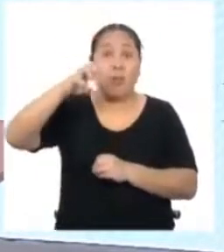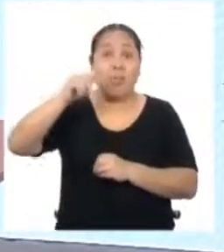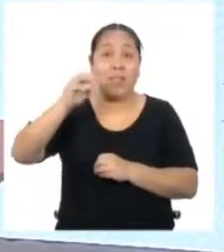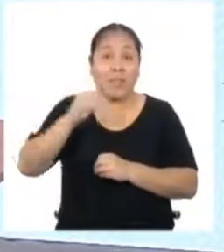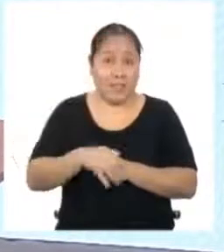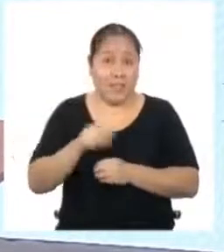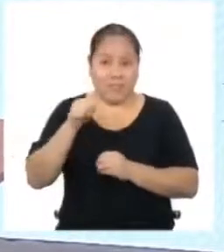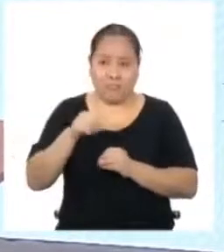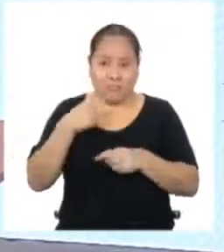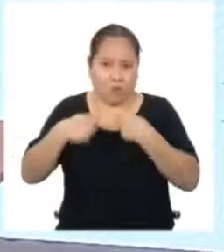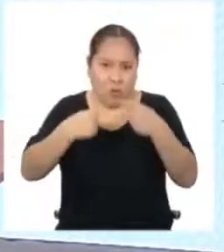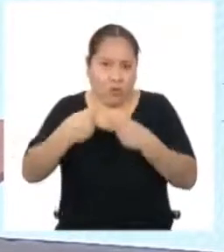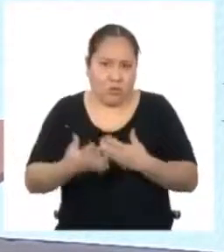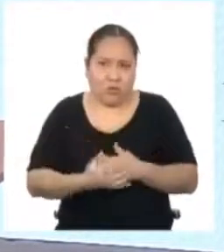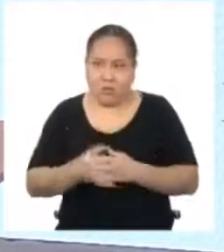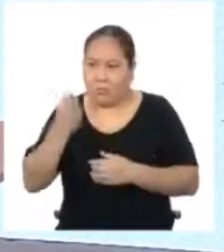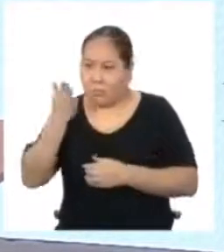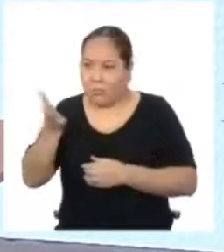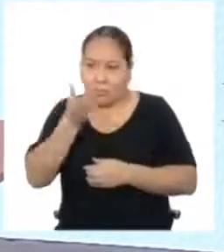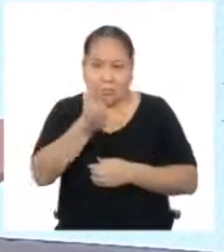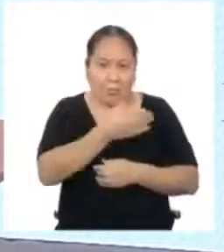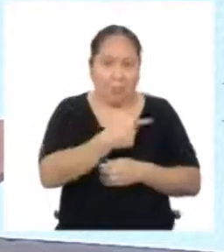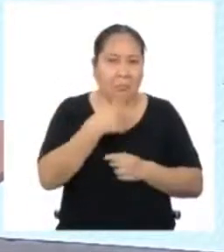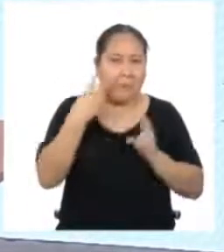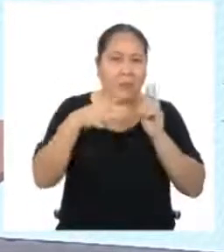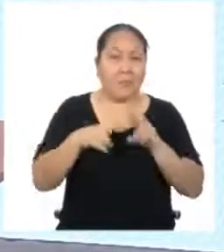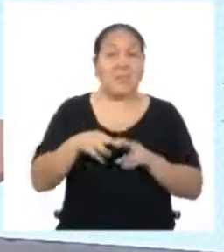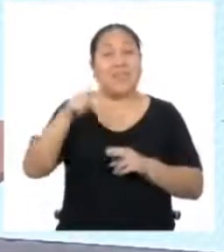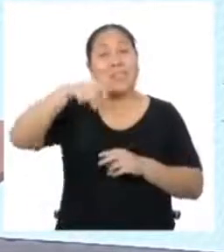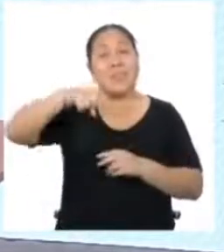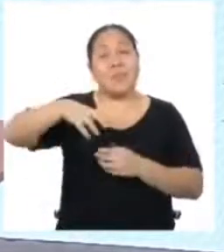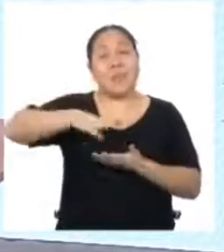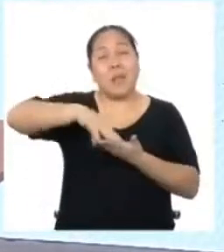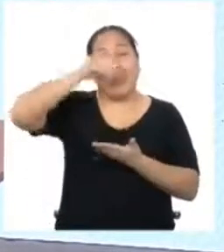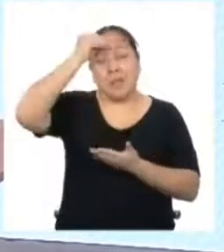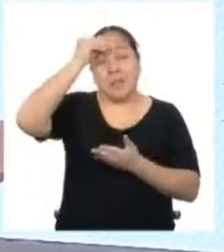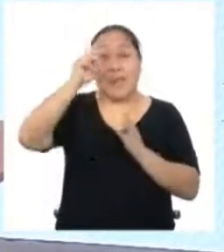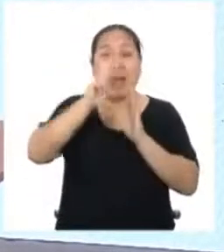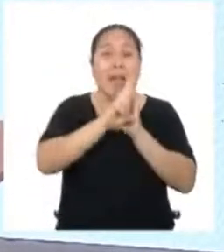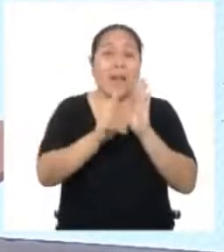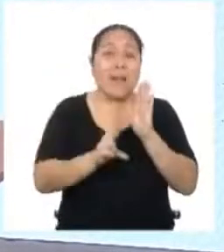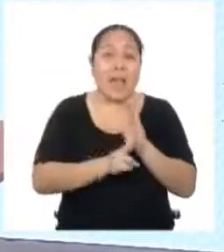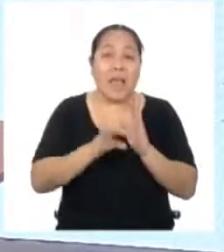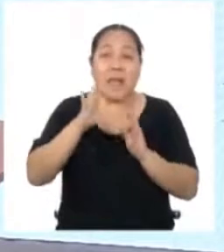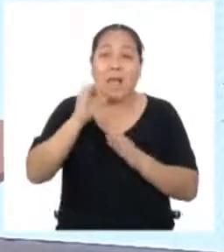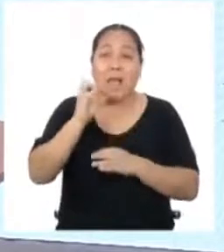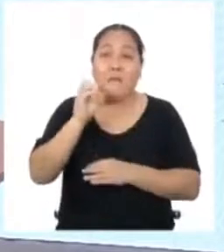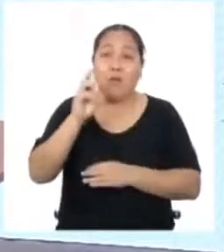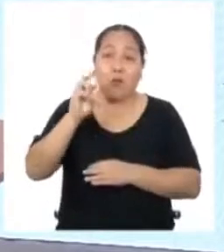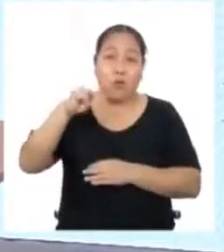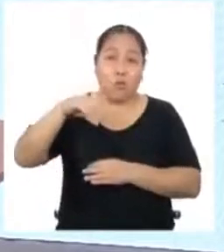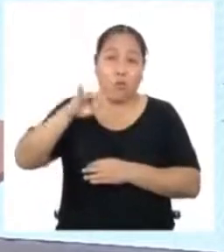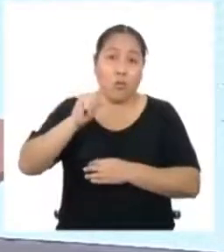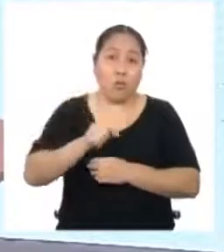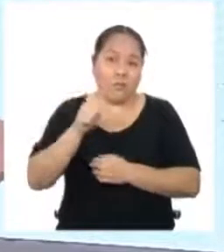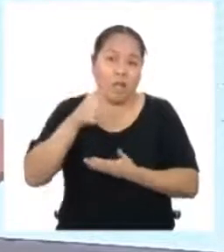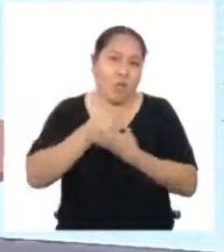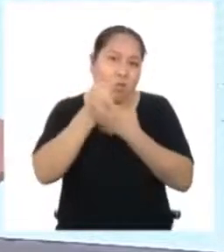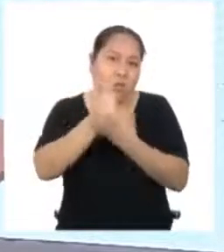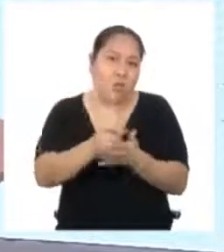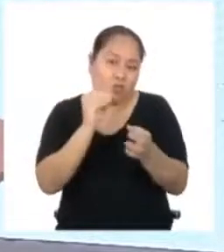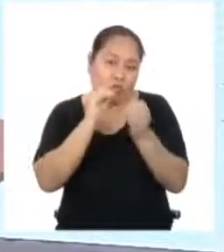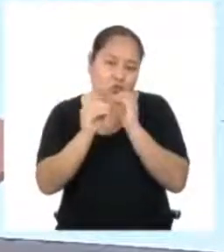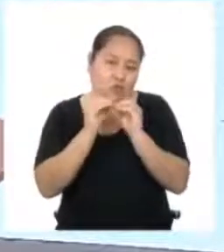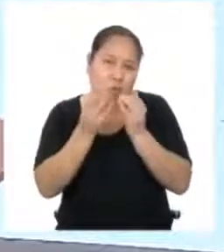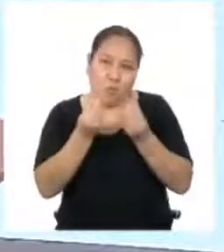está presente en todas partes Por eso conocer sus reglas y sus fórmulas nos ayudará a resolver muchas situaciones Como para